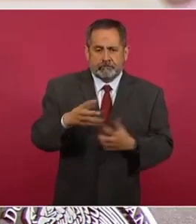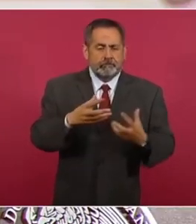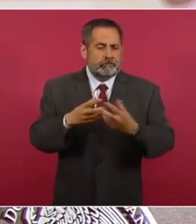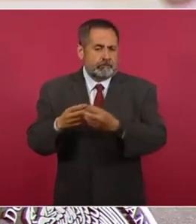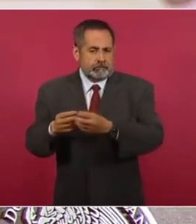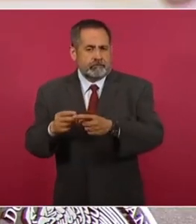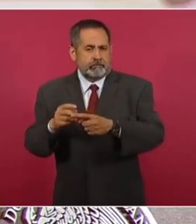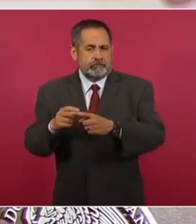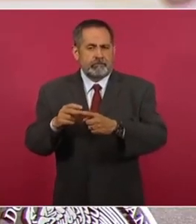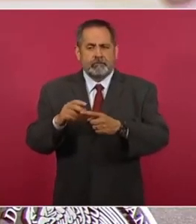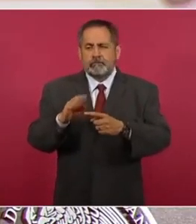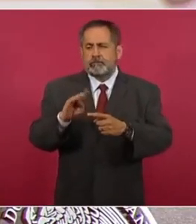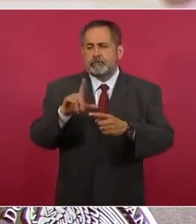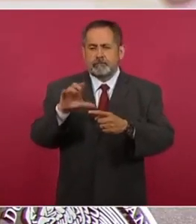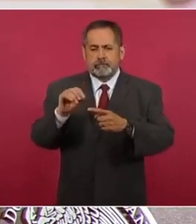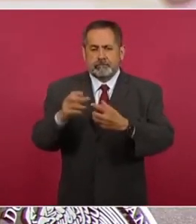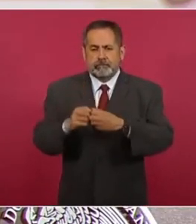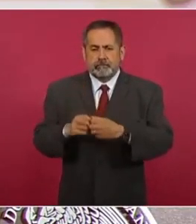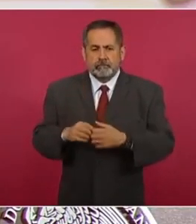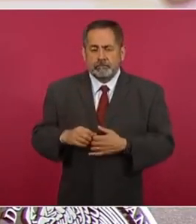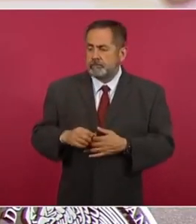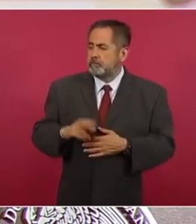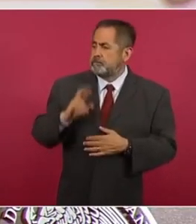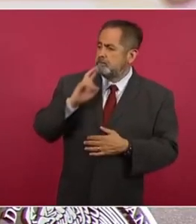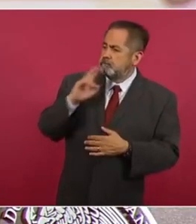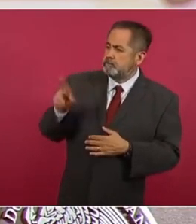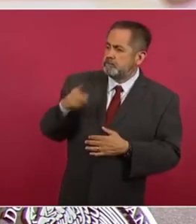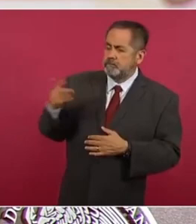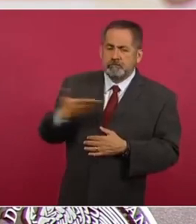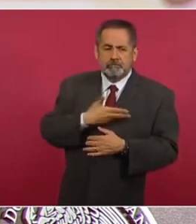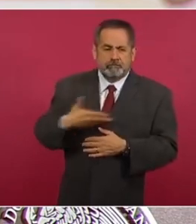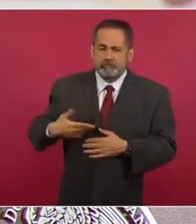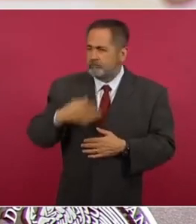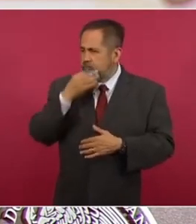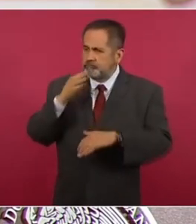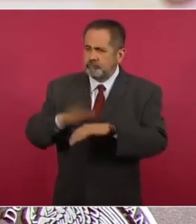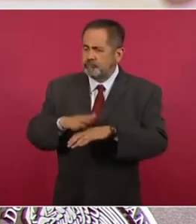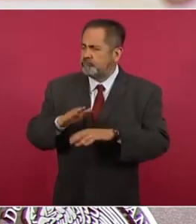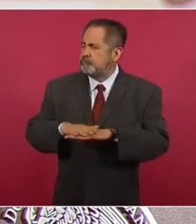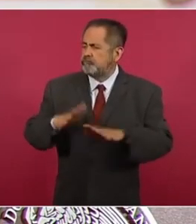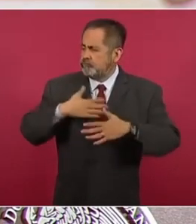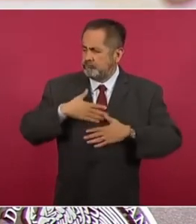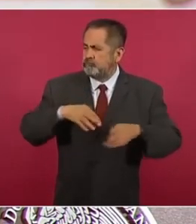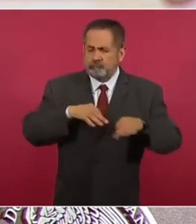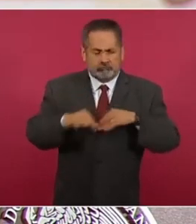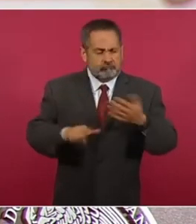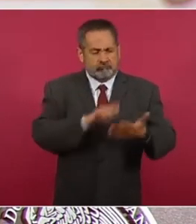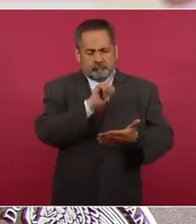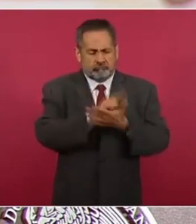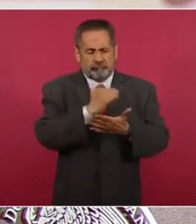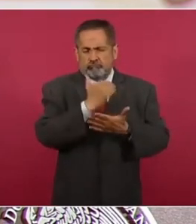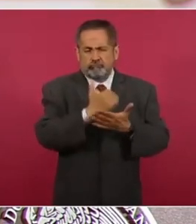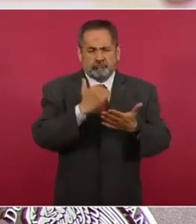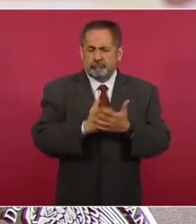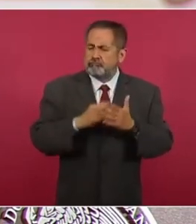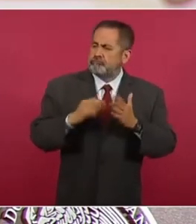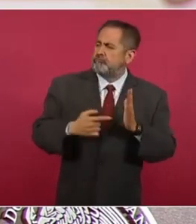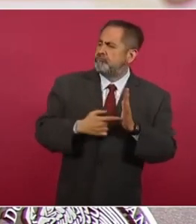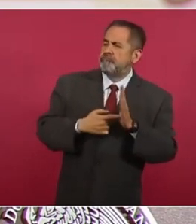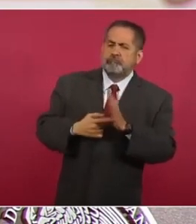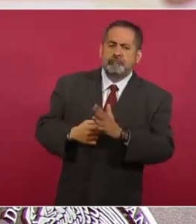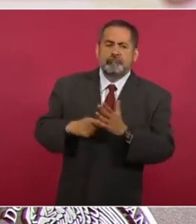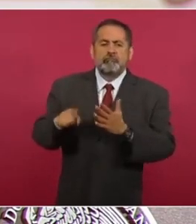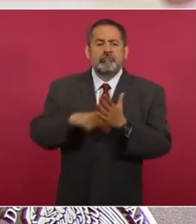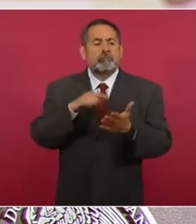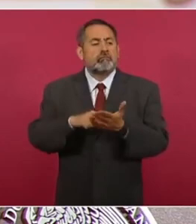Vulcan, respondió al presidente Andrés Manuel López Obrador y afirmó que es legal su operación en su banco de materiales